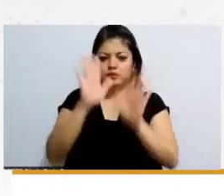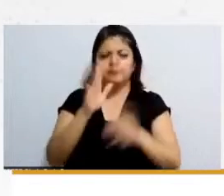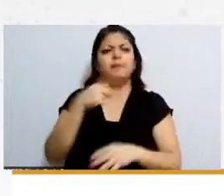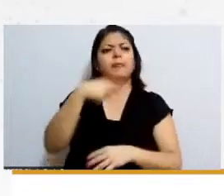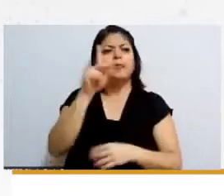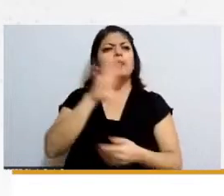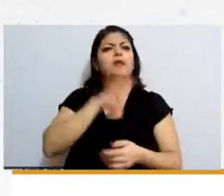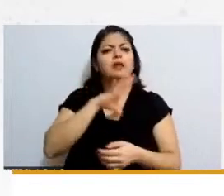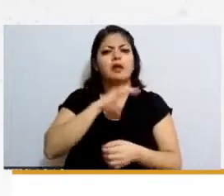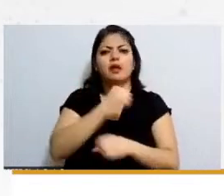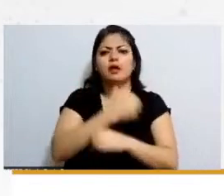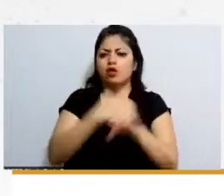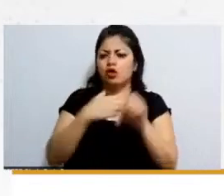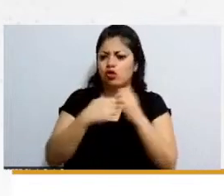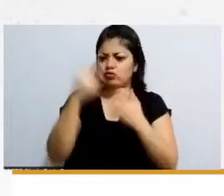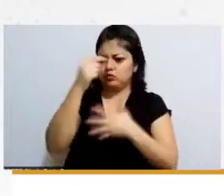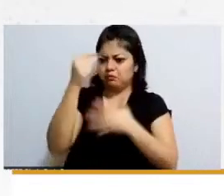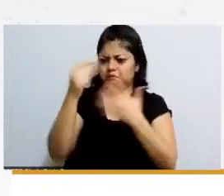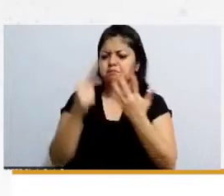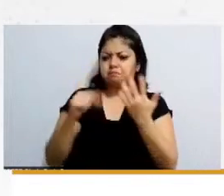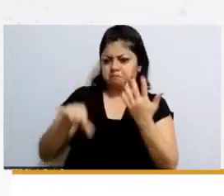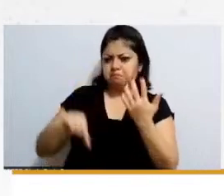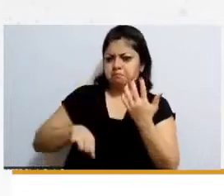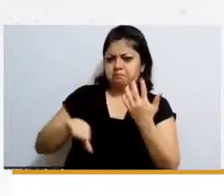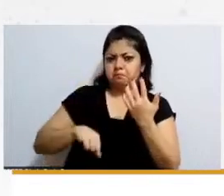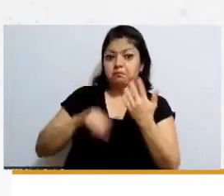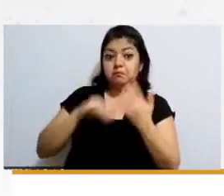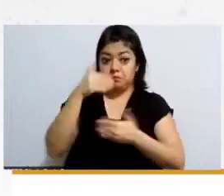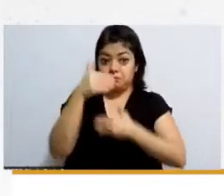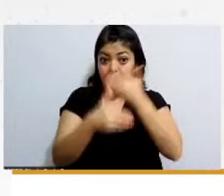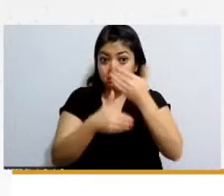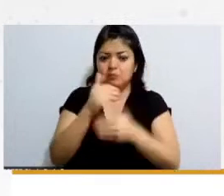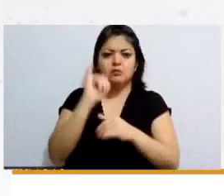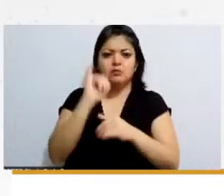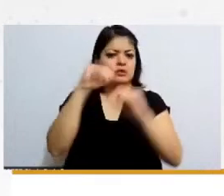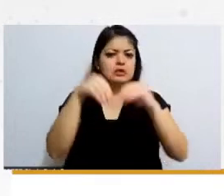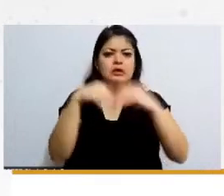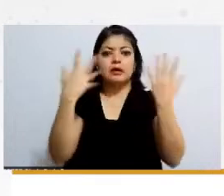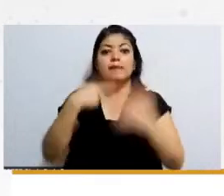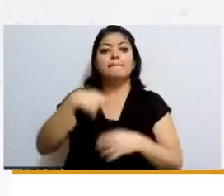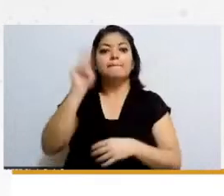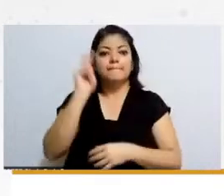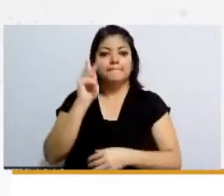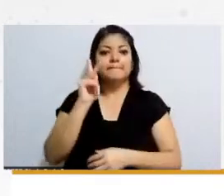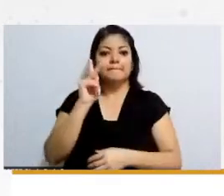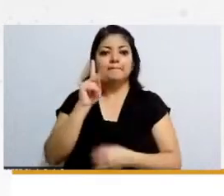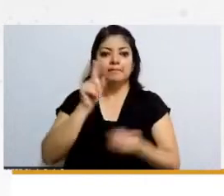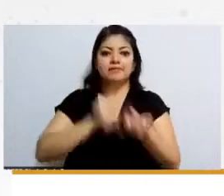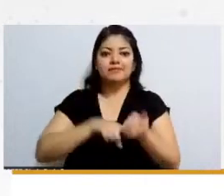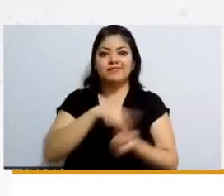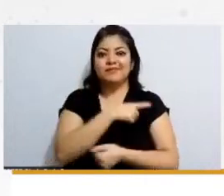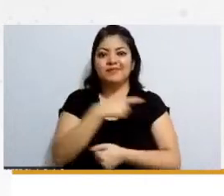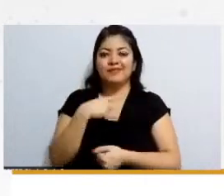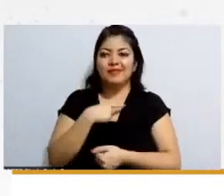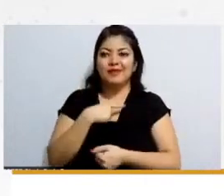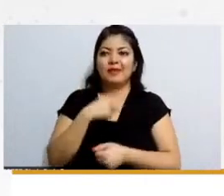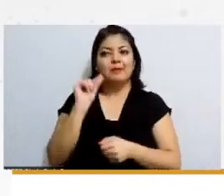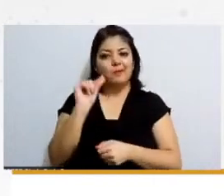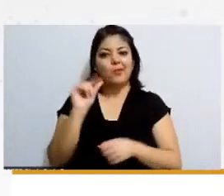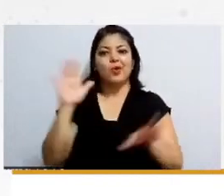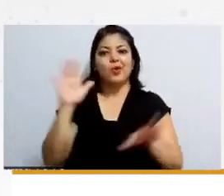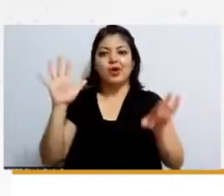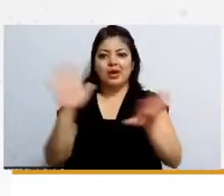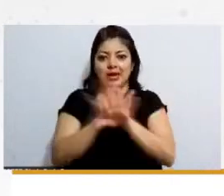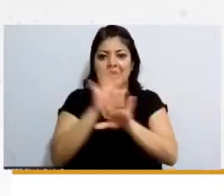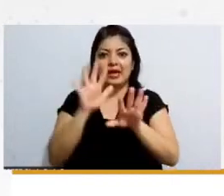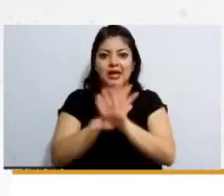ha habido evolución claro que sí pero como todo hay que hay cuestiones que perfeccionar para que